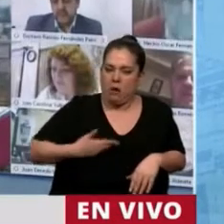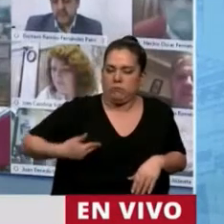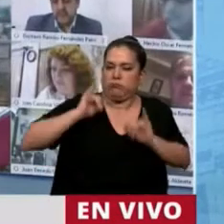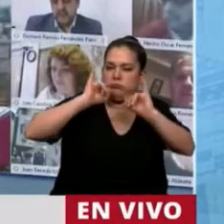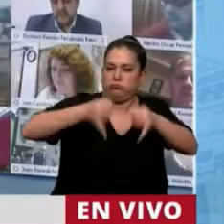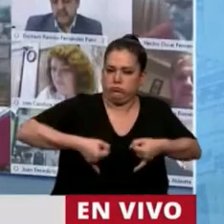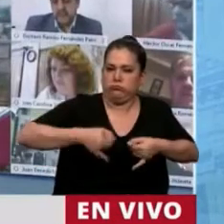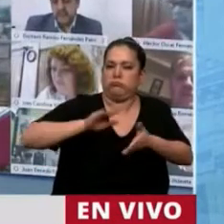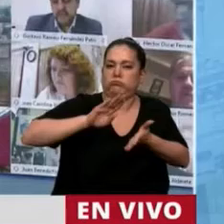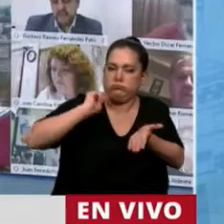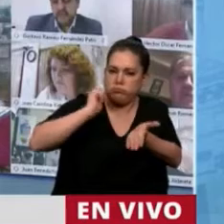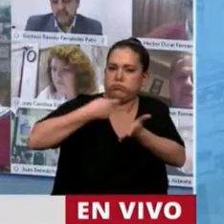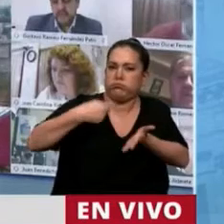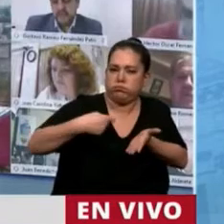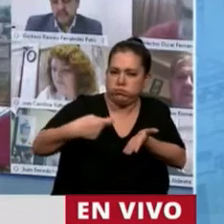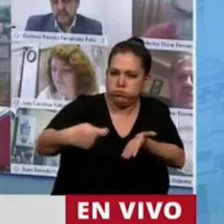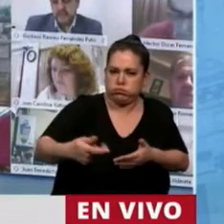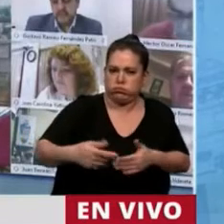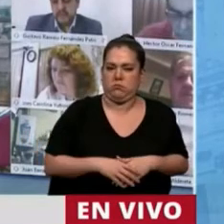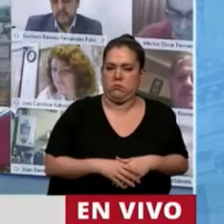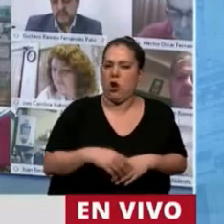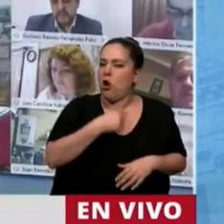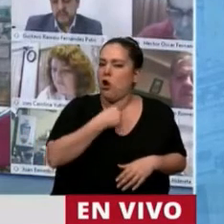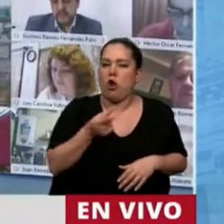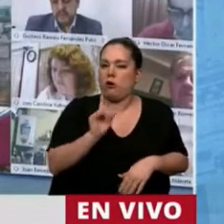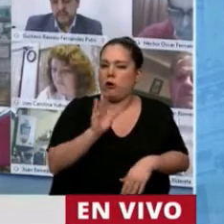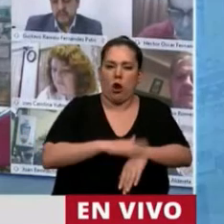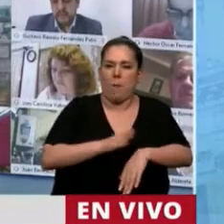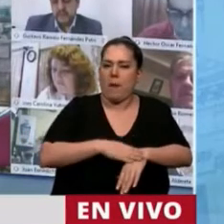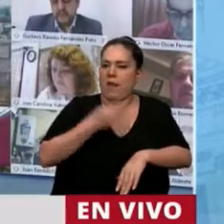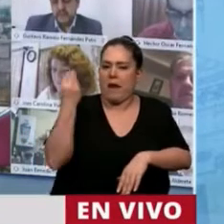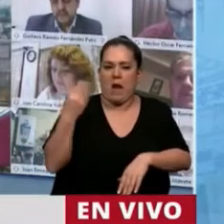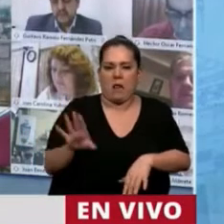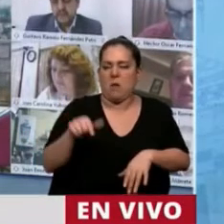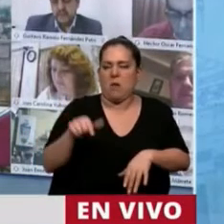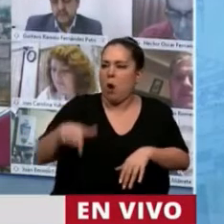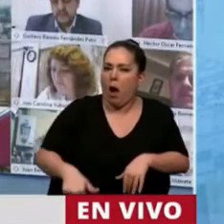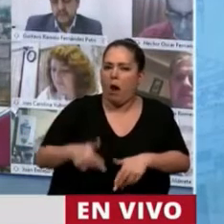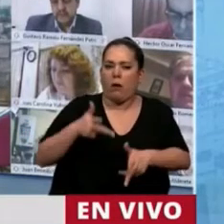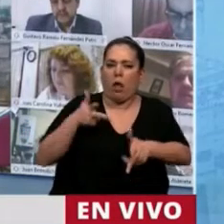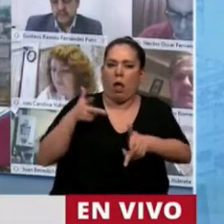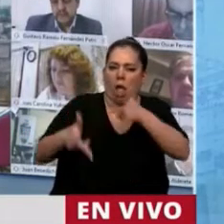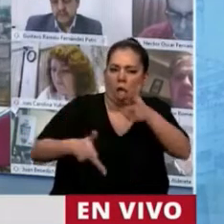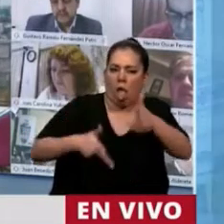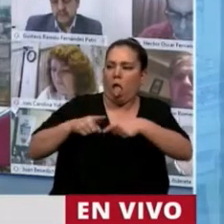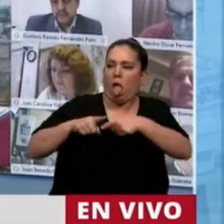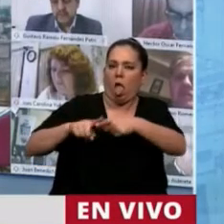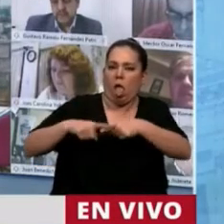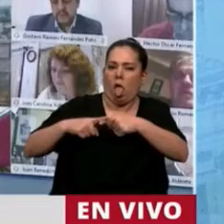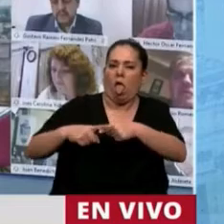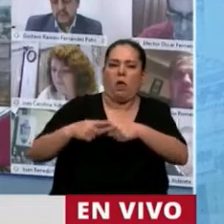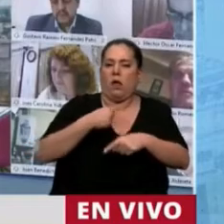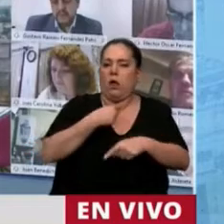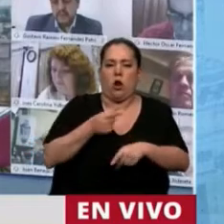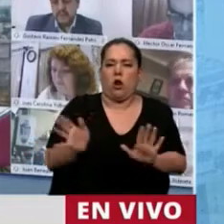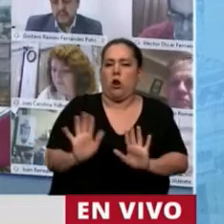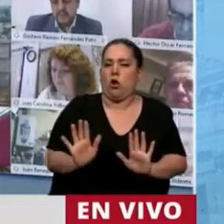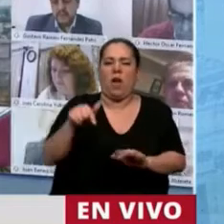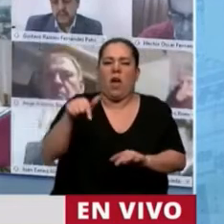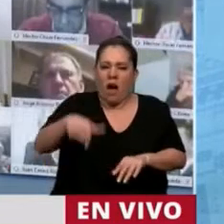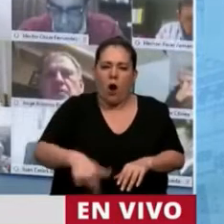toda la actividad productiva turística y cultural, ¿no? Donde hay